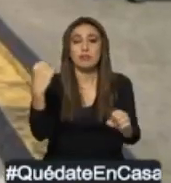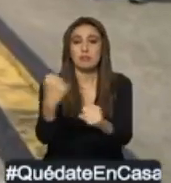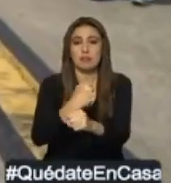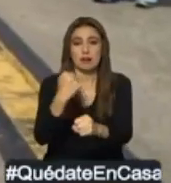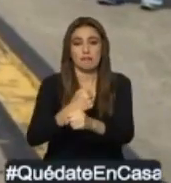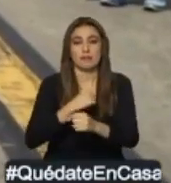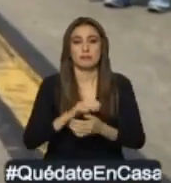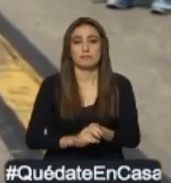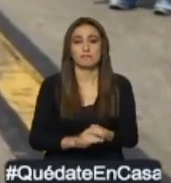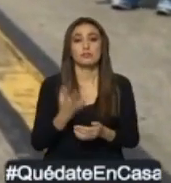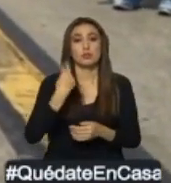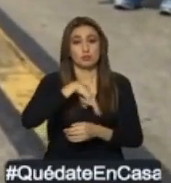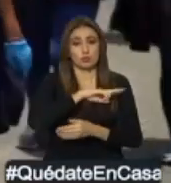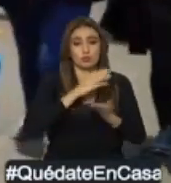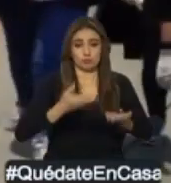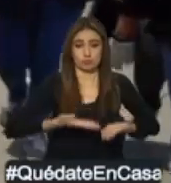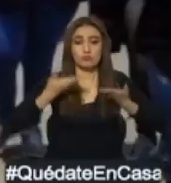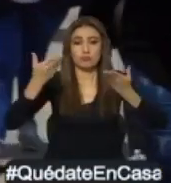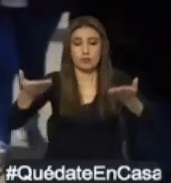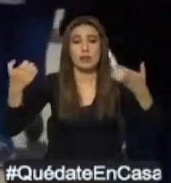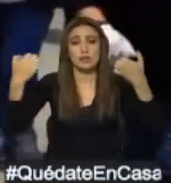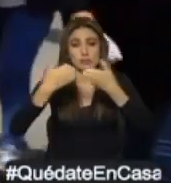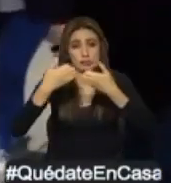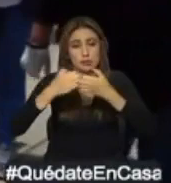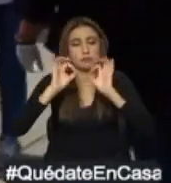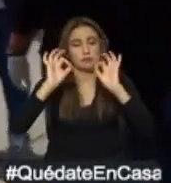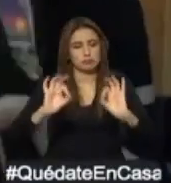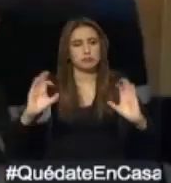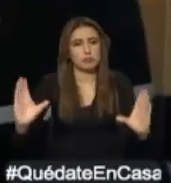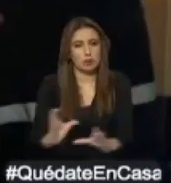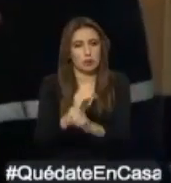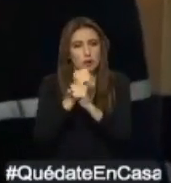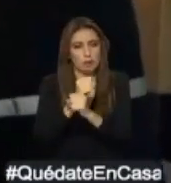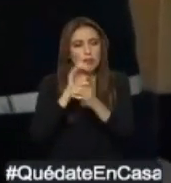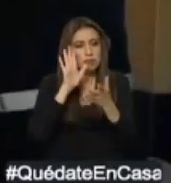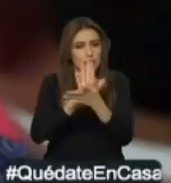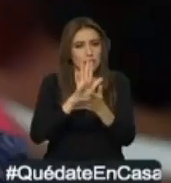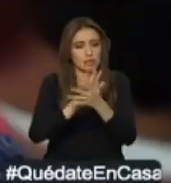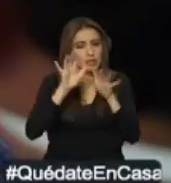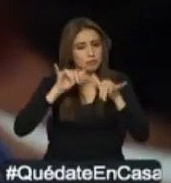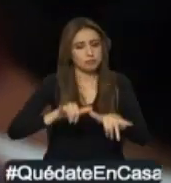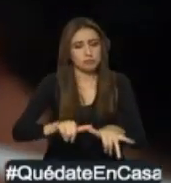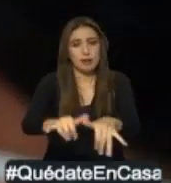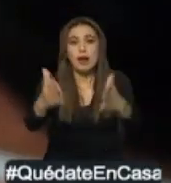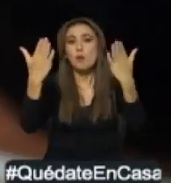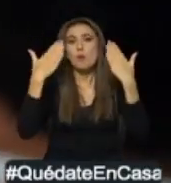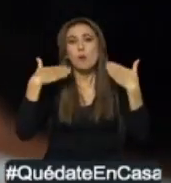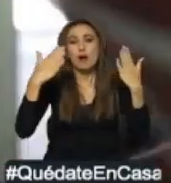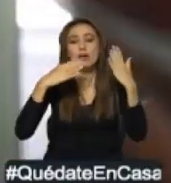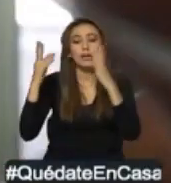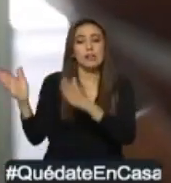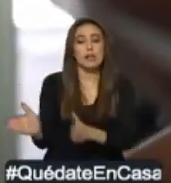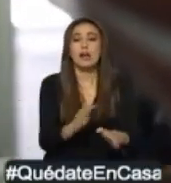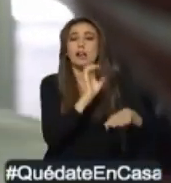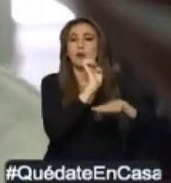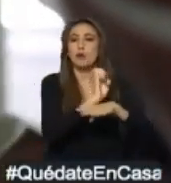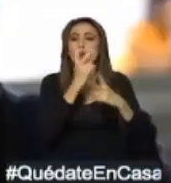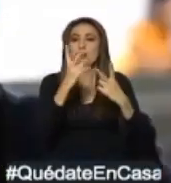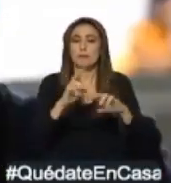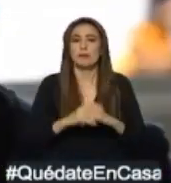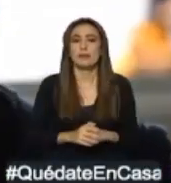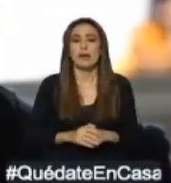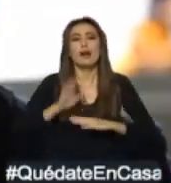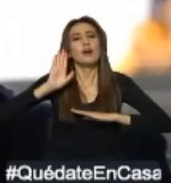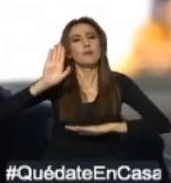Guayaquil. Vamos a proveerles de todos los equipos para que estén bien protegidos, vamos a sacar adelante a Guayaquil y vamos a sacar adelante al Ecuador. El